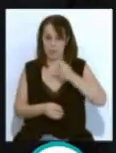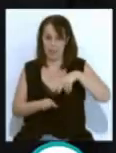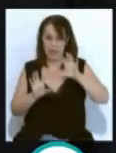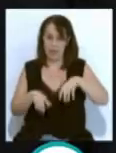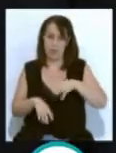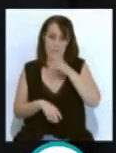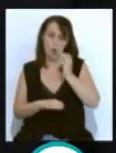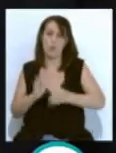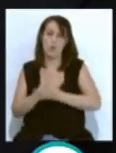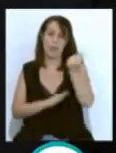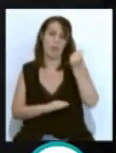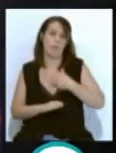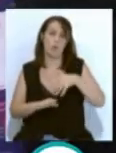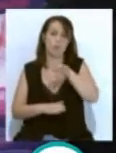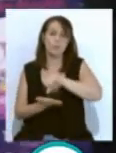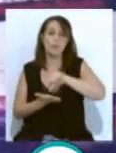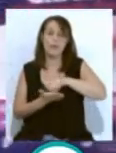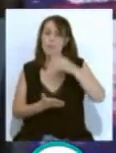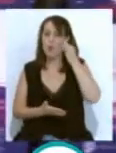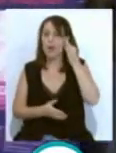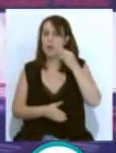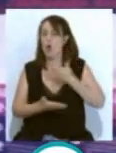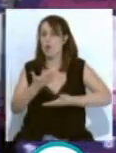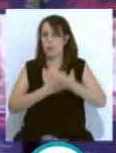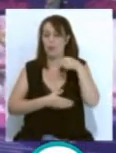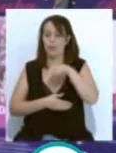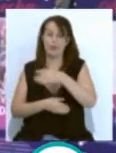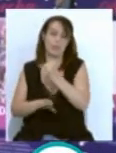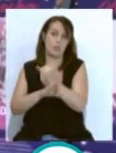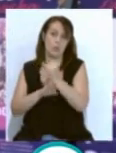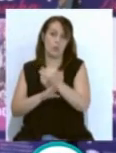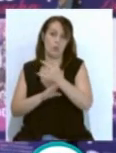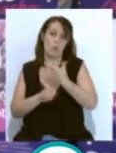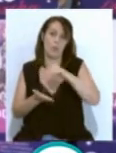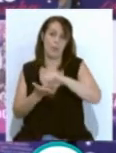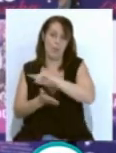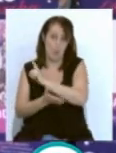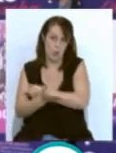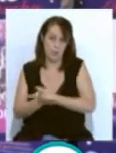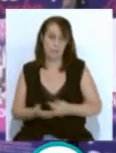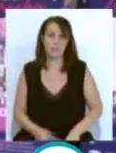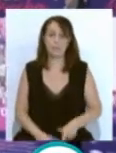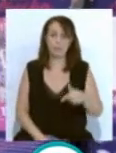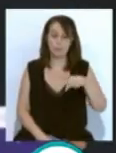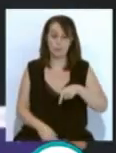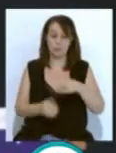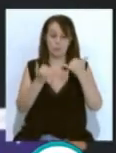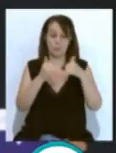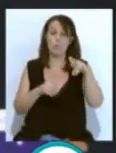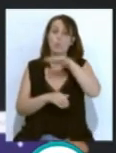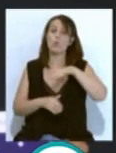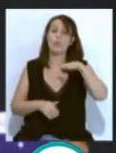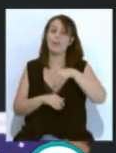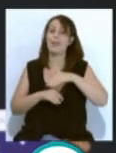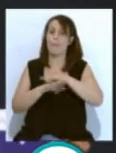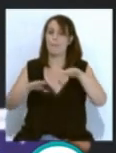través de la Fundación Municipal de la Mujer y con la colaboración del Instituto Municipal de Deportes. Se celebrarán en las pistas de